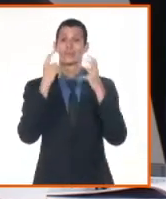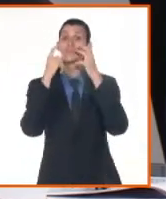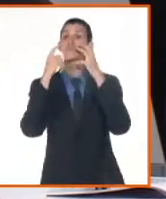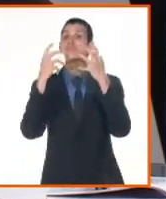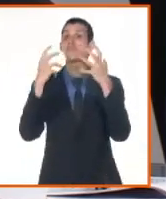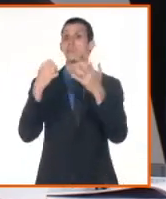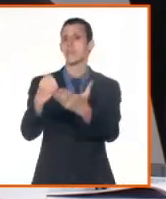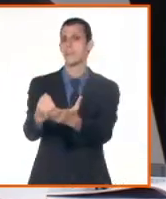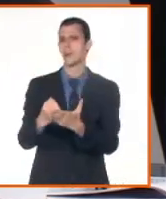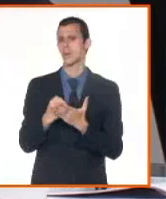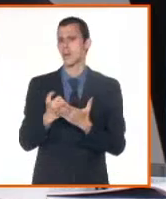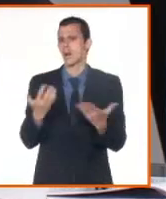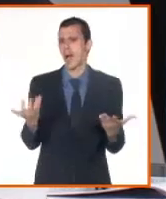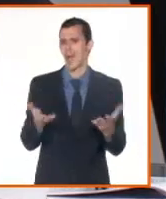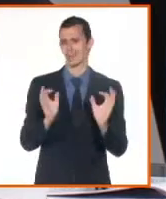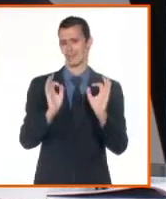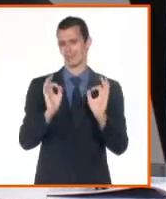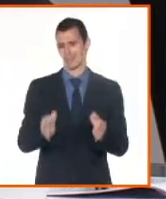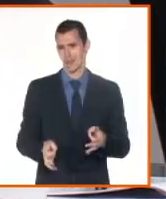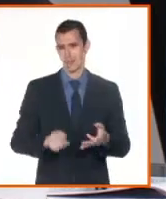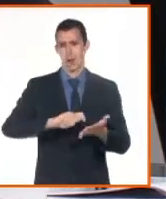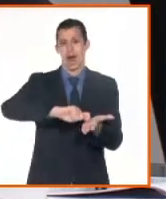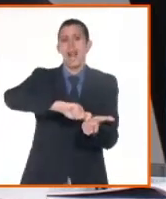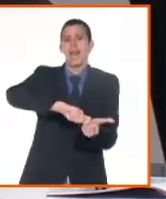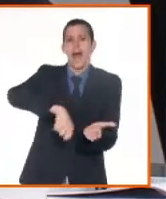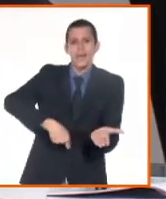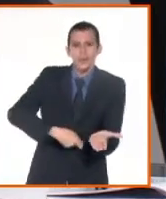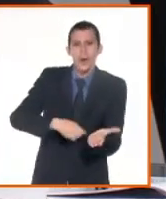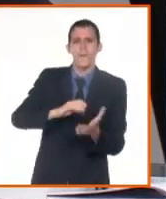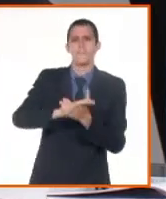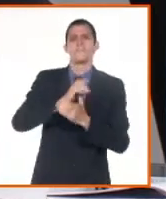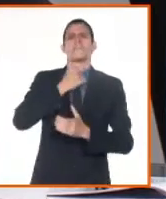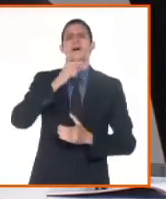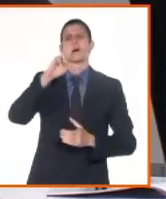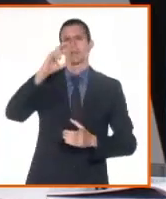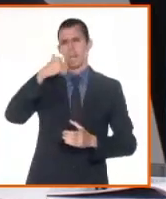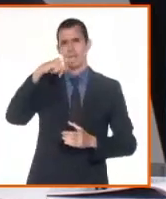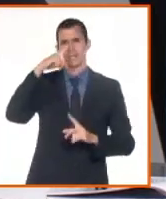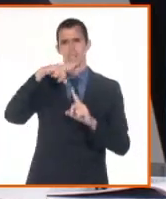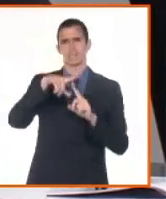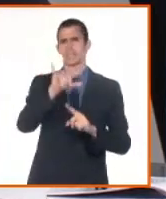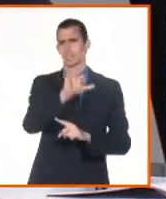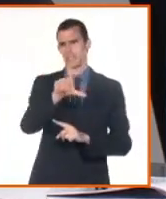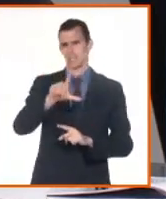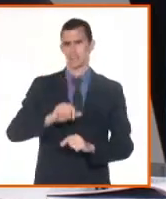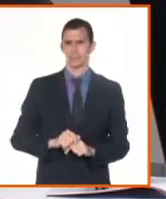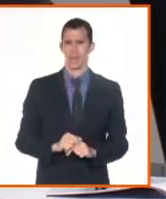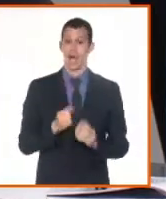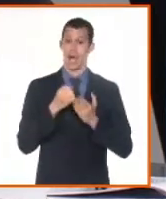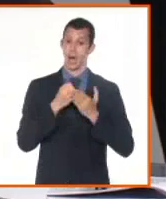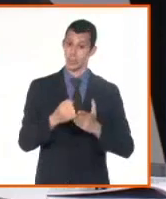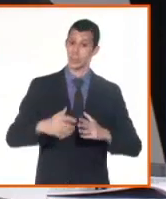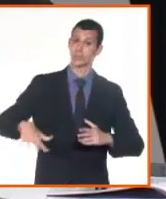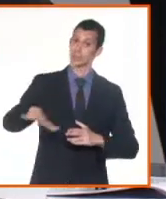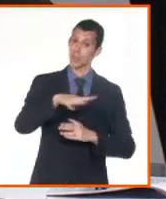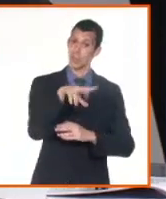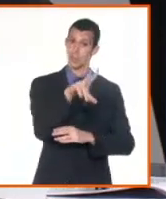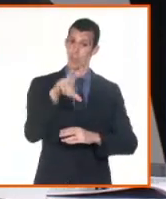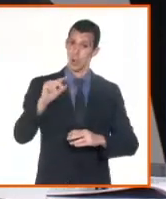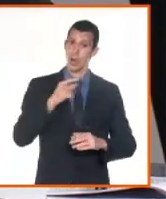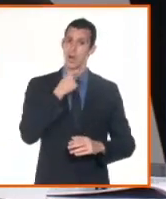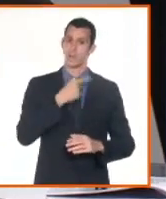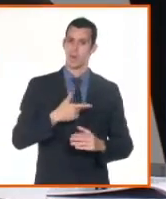jurídica a todos los actores económicos en el tráfico jurídico mercantil. ¿Por qué? Porque en este registro